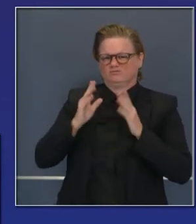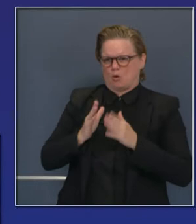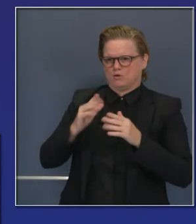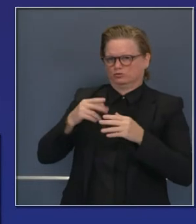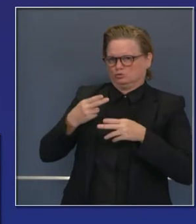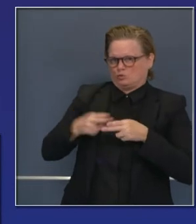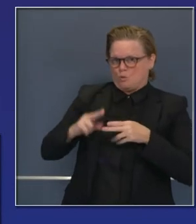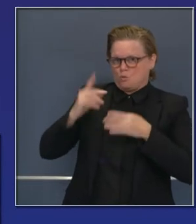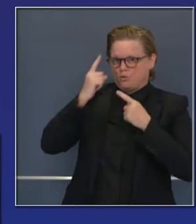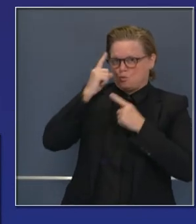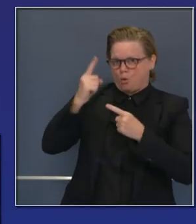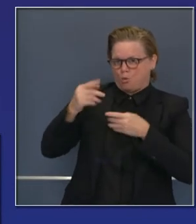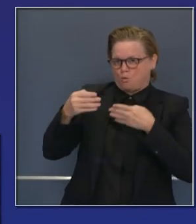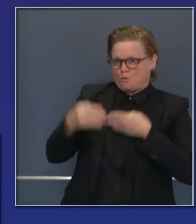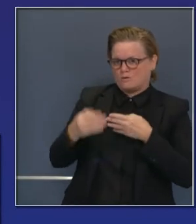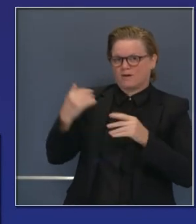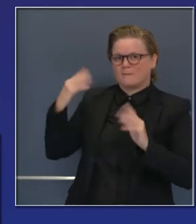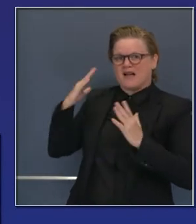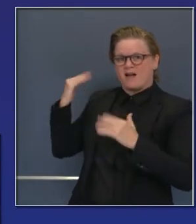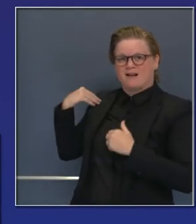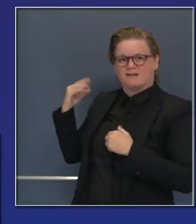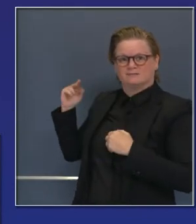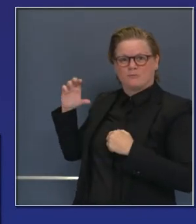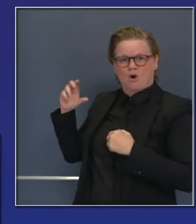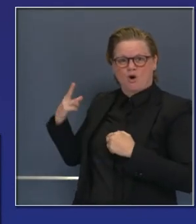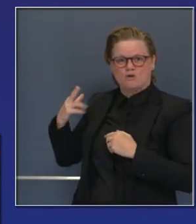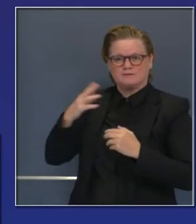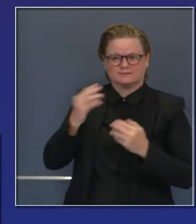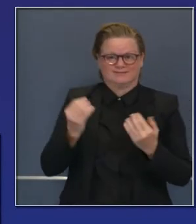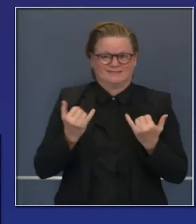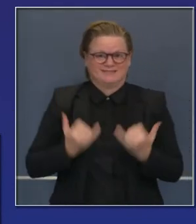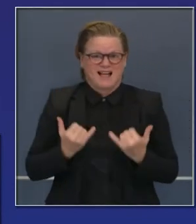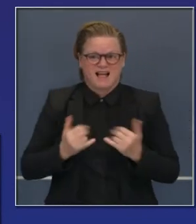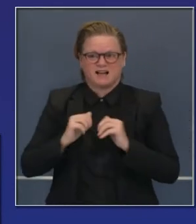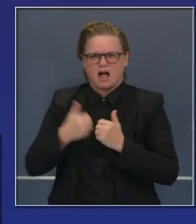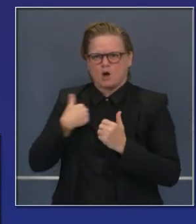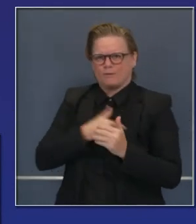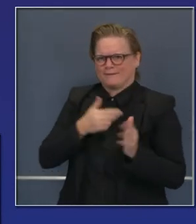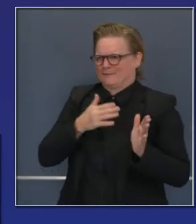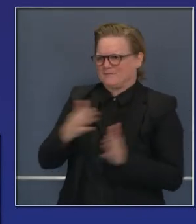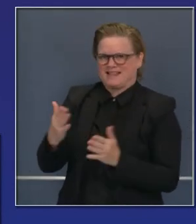información que dimos en marzo y abril. Dr. Gally, si me hace favor,